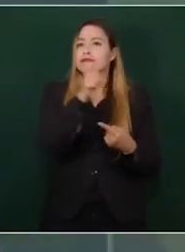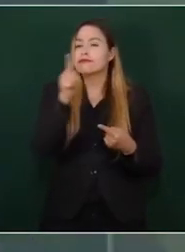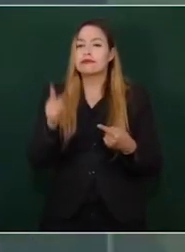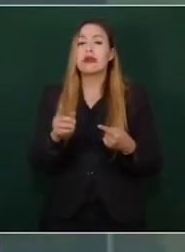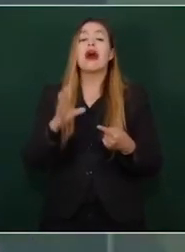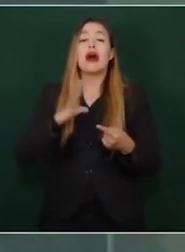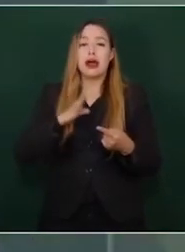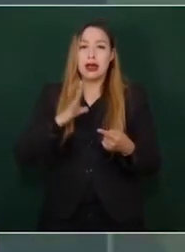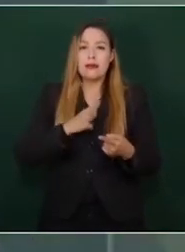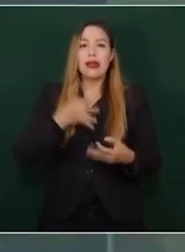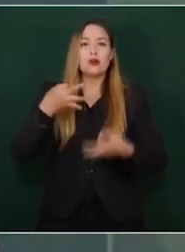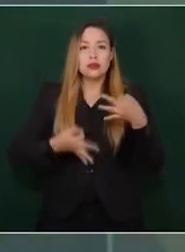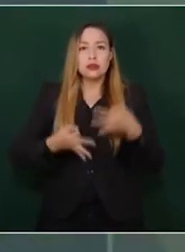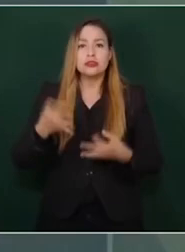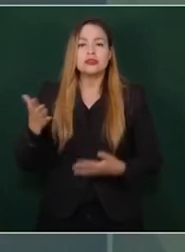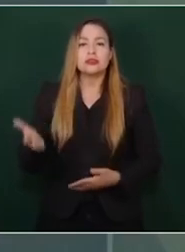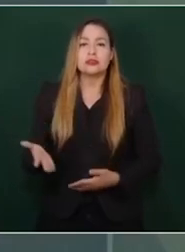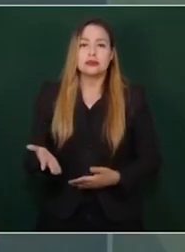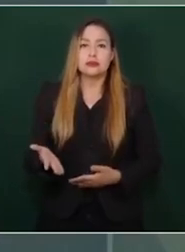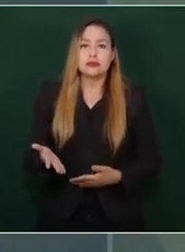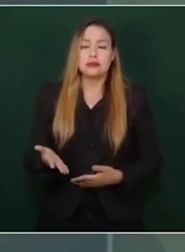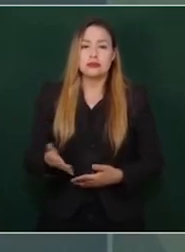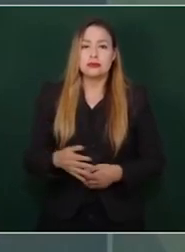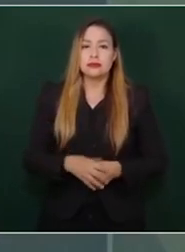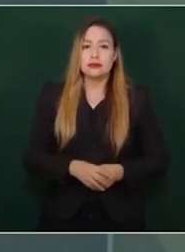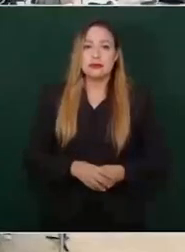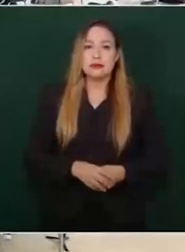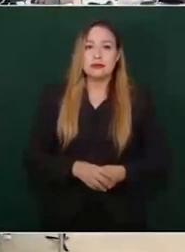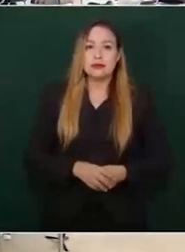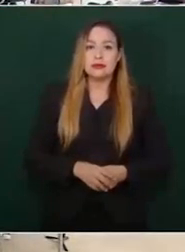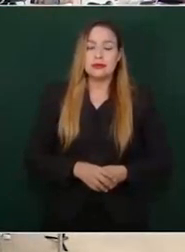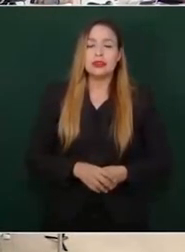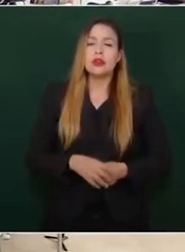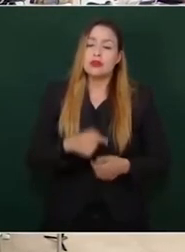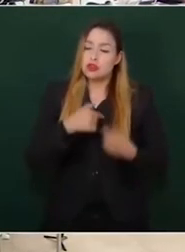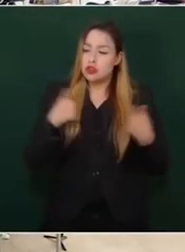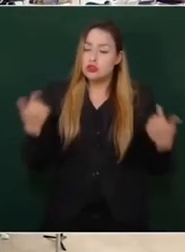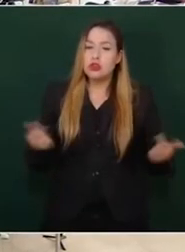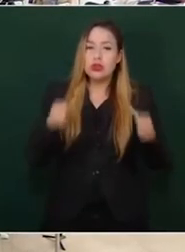Entonces, vamos a estar atendiendo este caso.